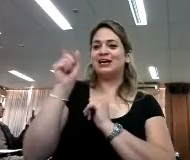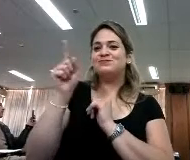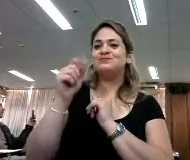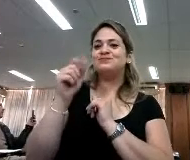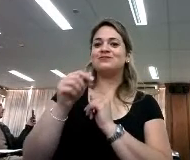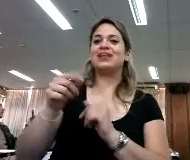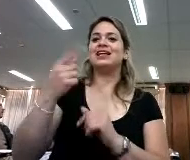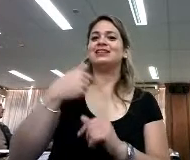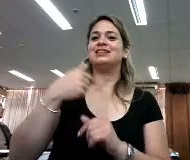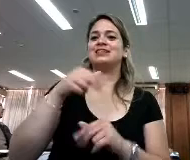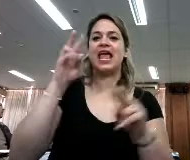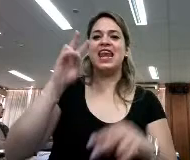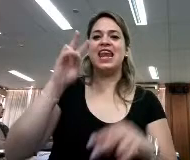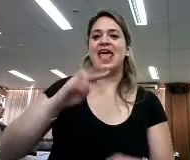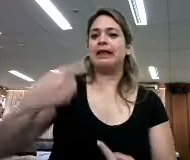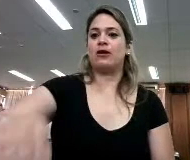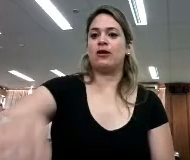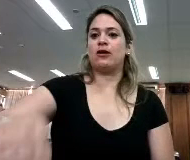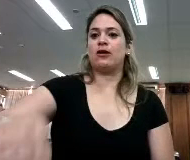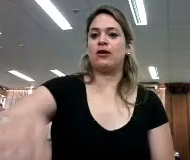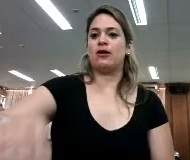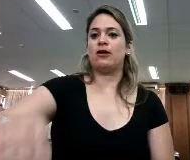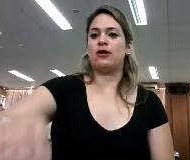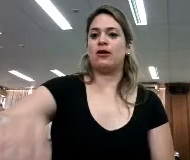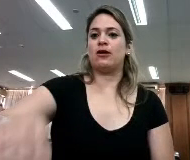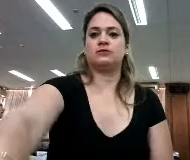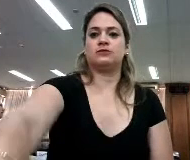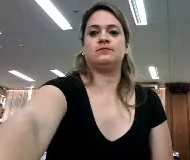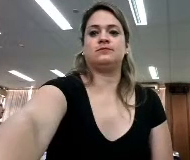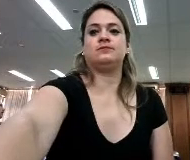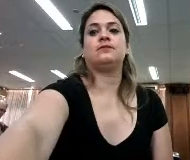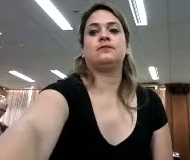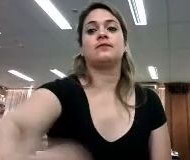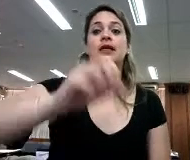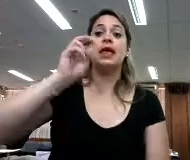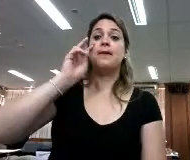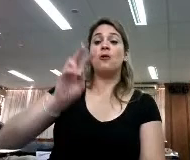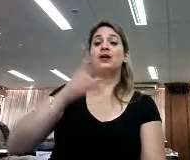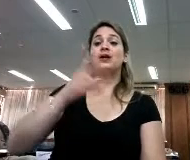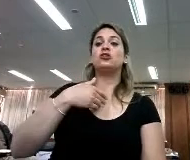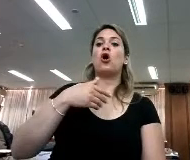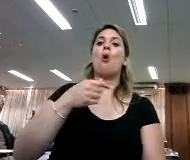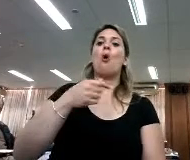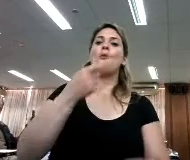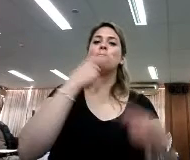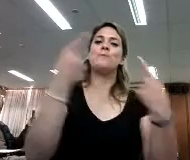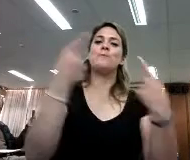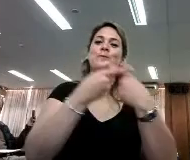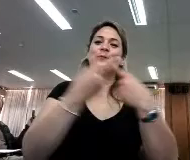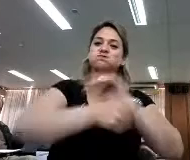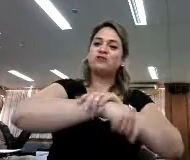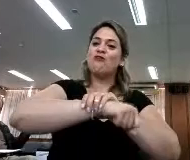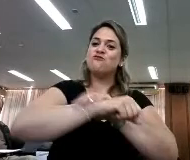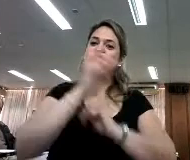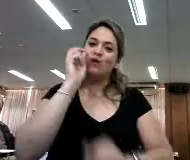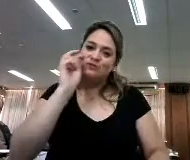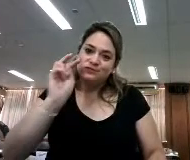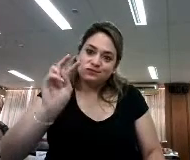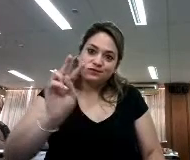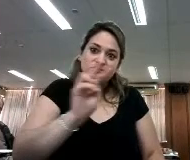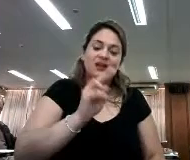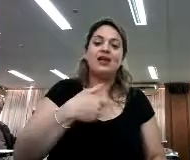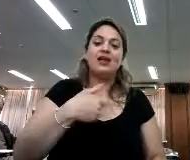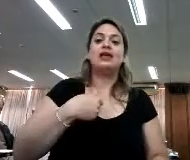y a través de este ciclo hemos aprendido a leer un partido de fútbol, con Juan Villoro que nos dio esta charla, hemos aprendido a leer el